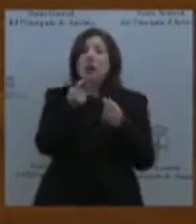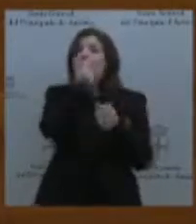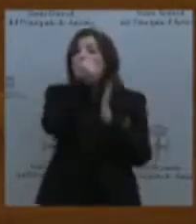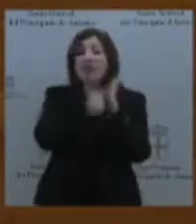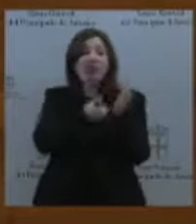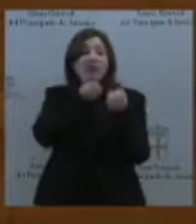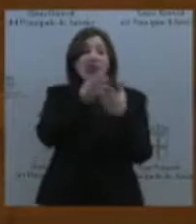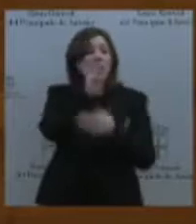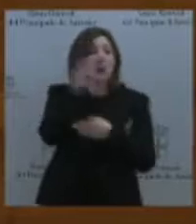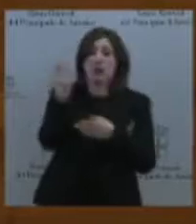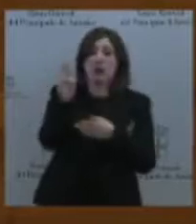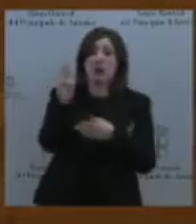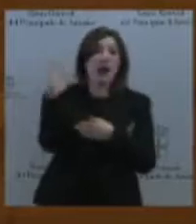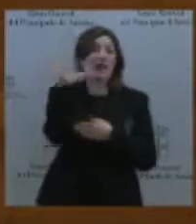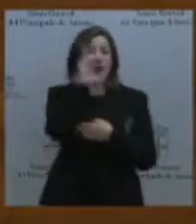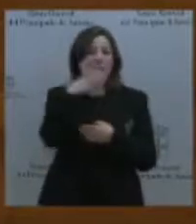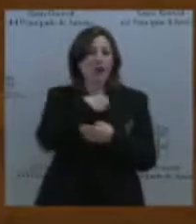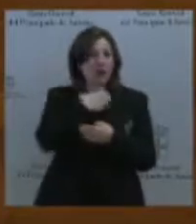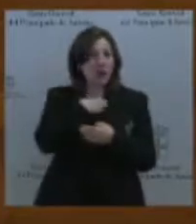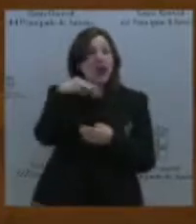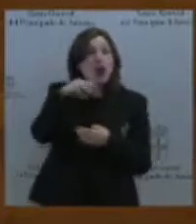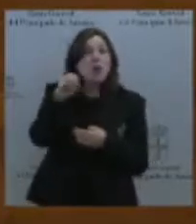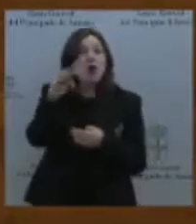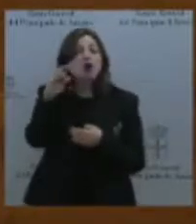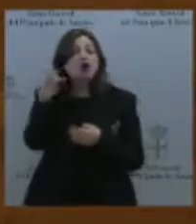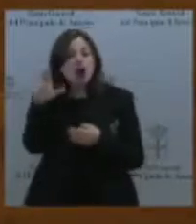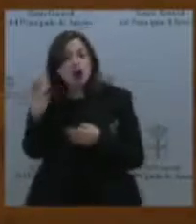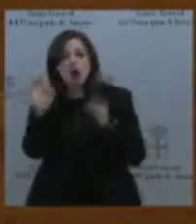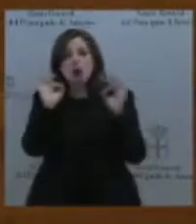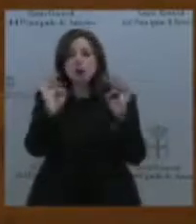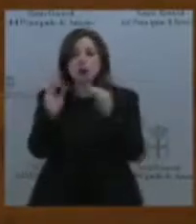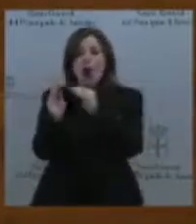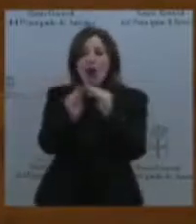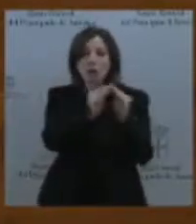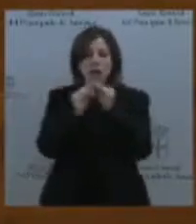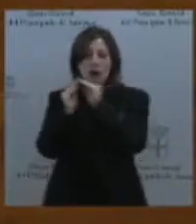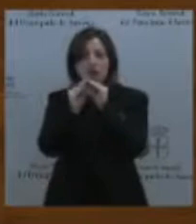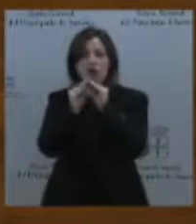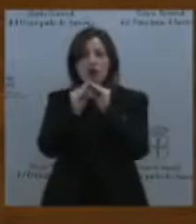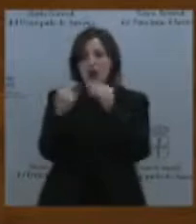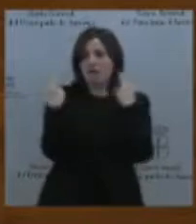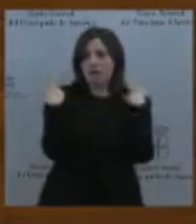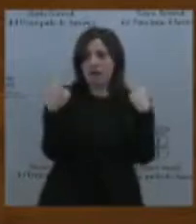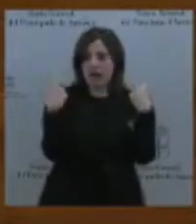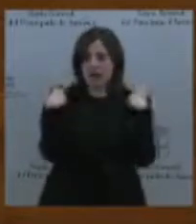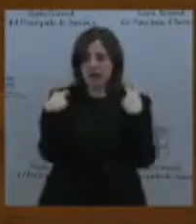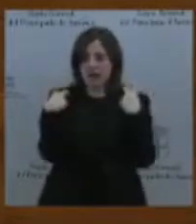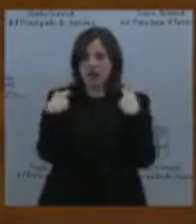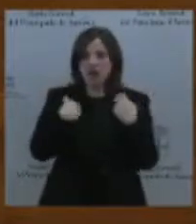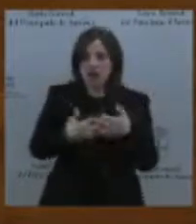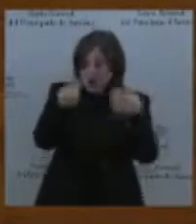Montoro había valorado la armonización fiscal. Y estoy convencido que no fue por objetivos de equidad,